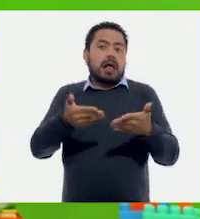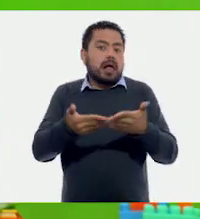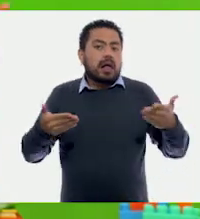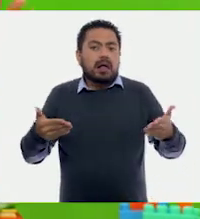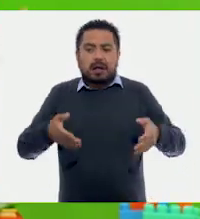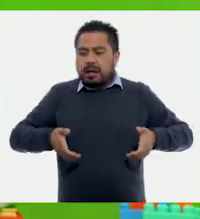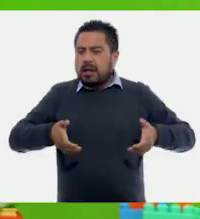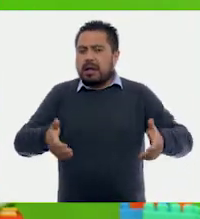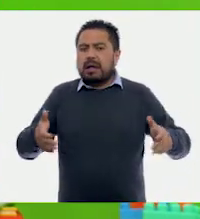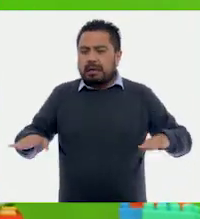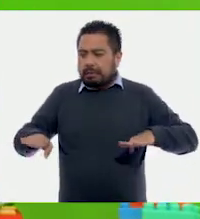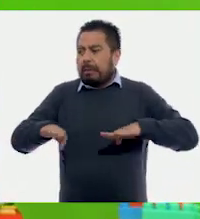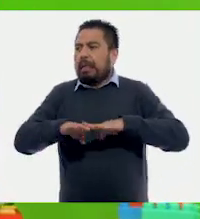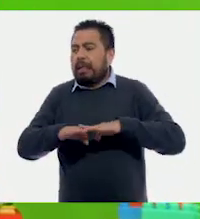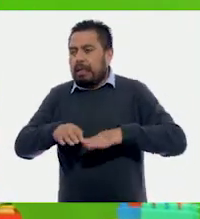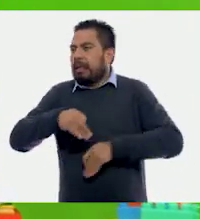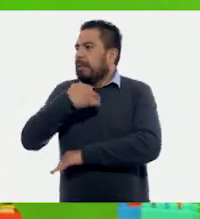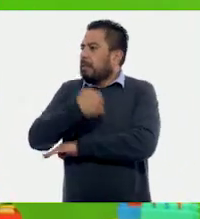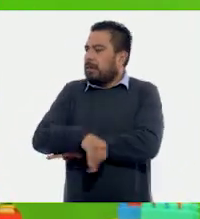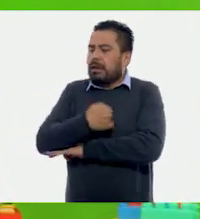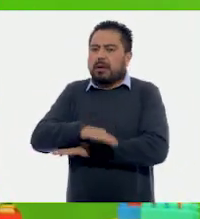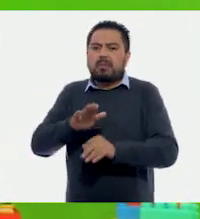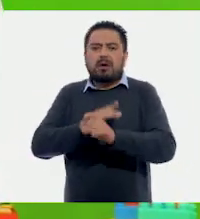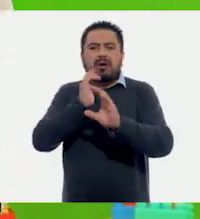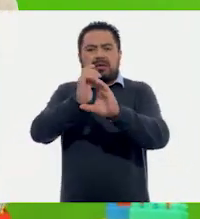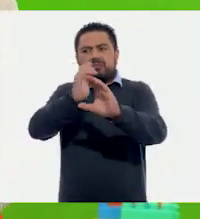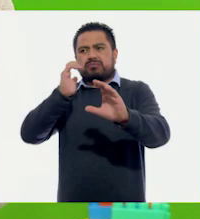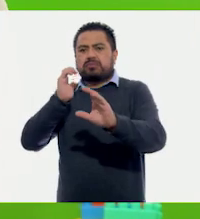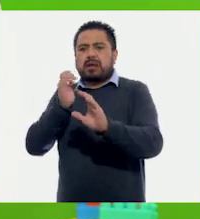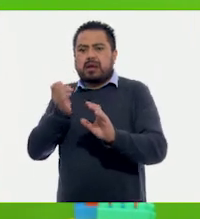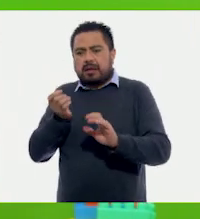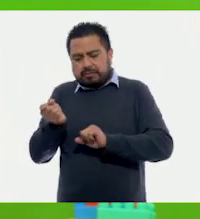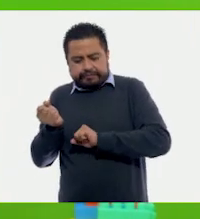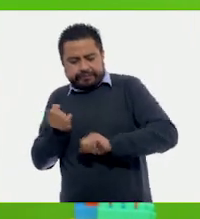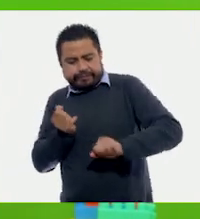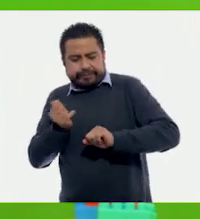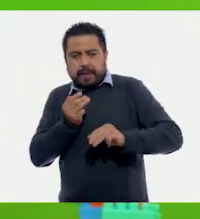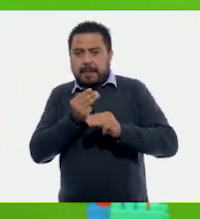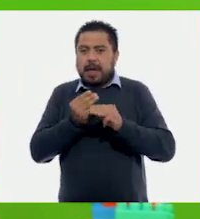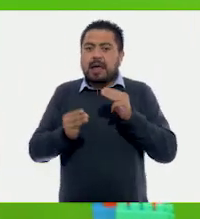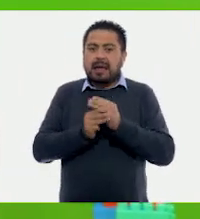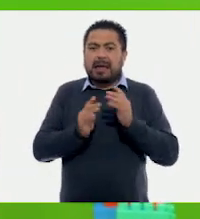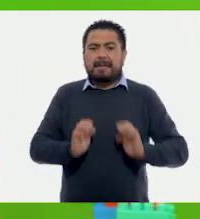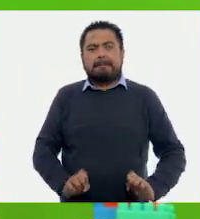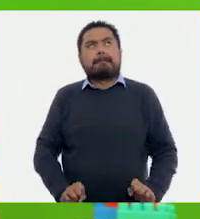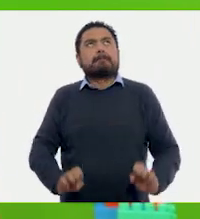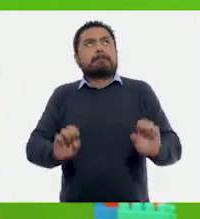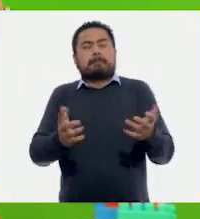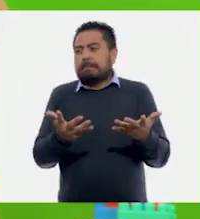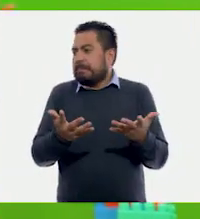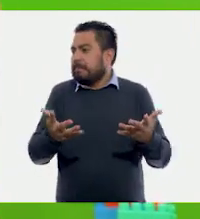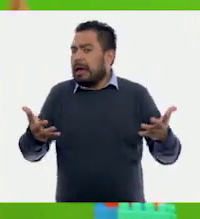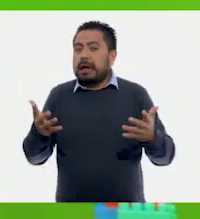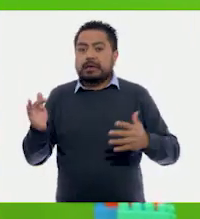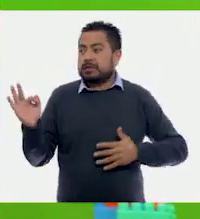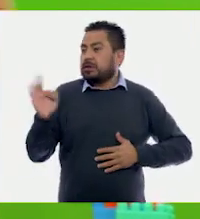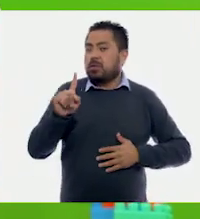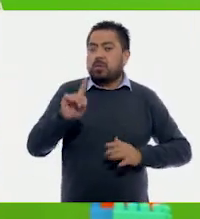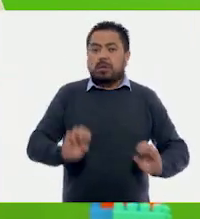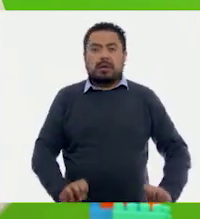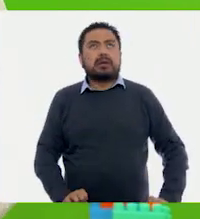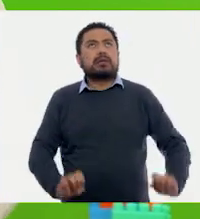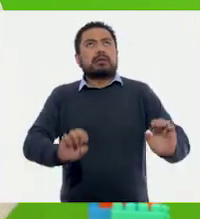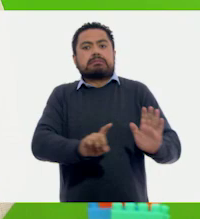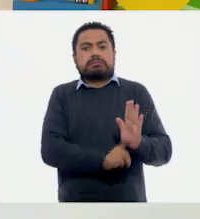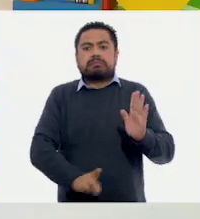la calle se descerró temporalmente. Porque había unos camiones descargando material. Es una construcción muy grande. Al parecer será un edificio de